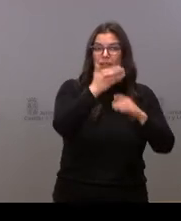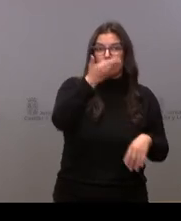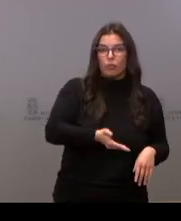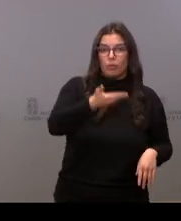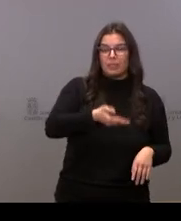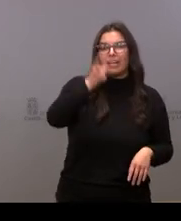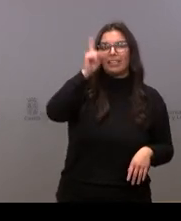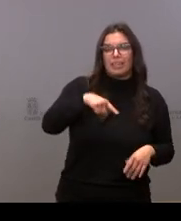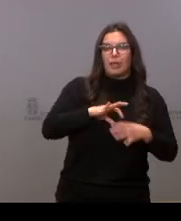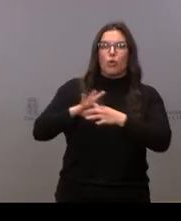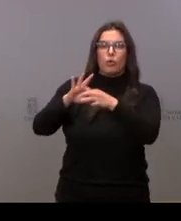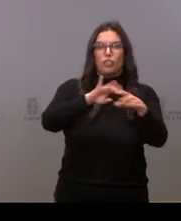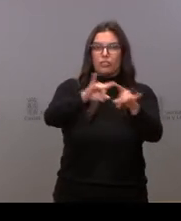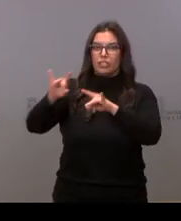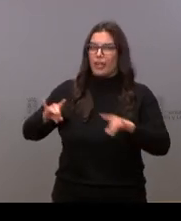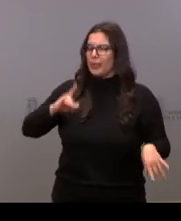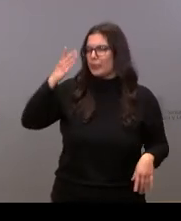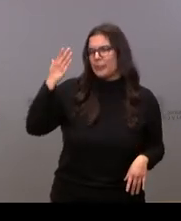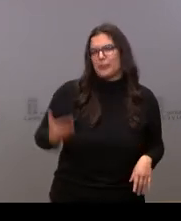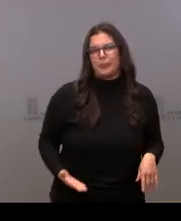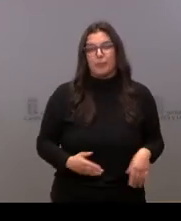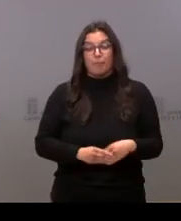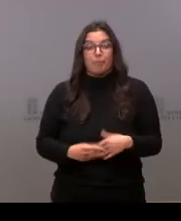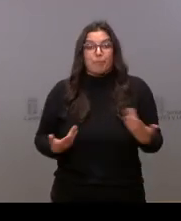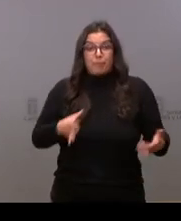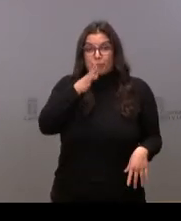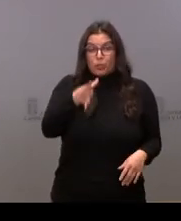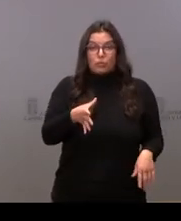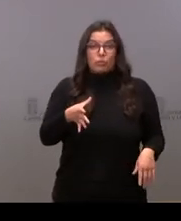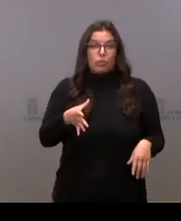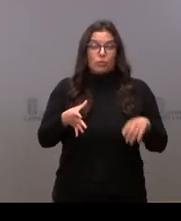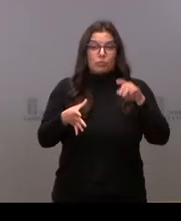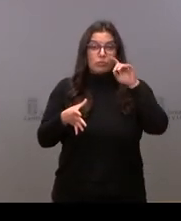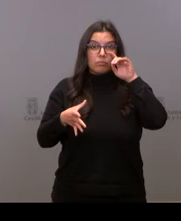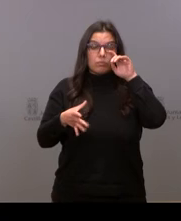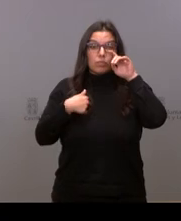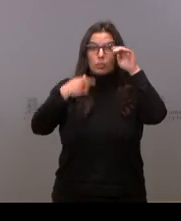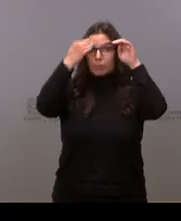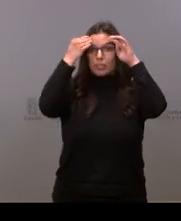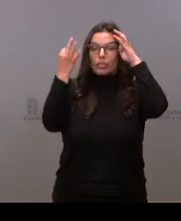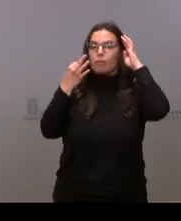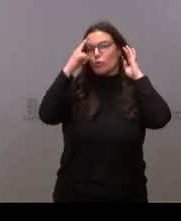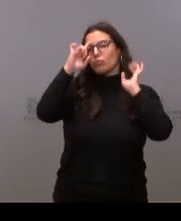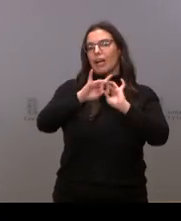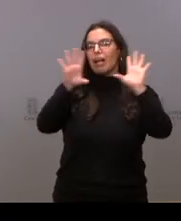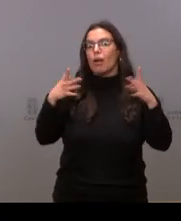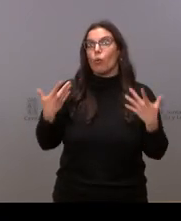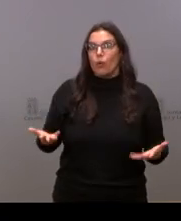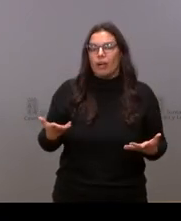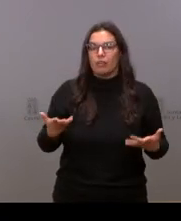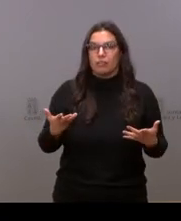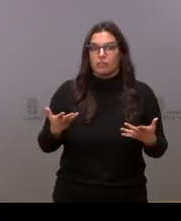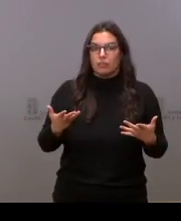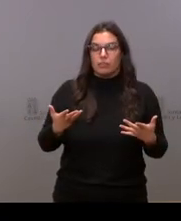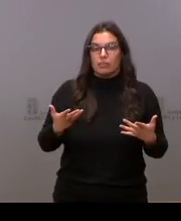la cohesión territorial es imprescindible. Y por eso creo que lo que hay que tener claro es que solo desde